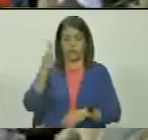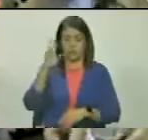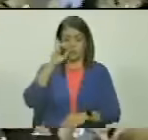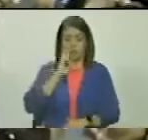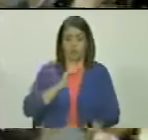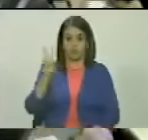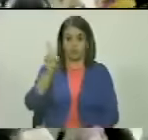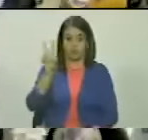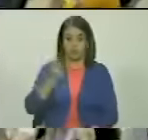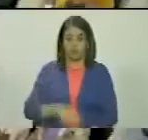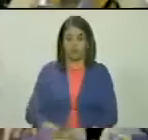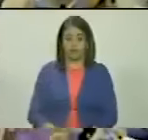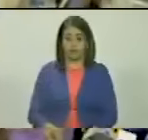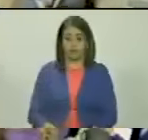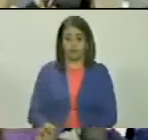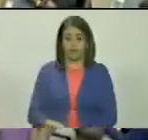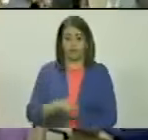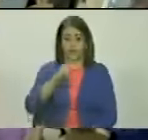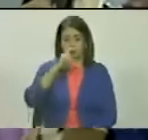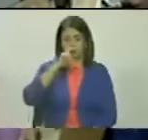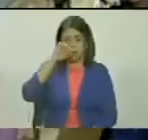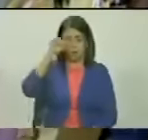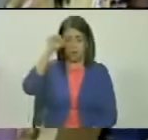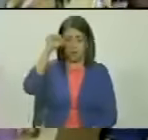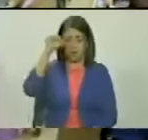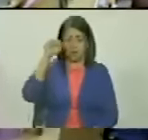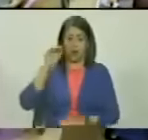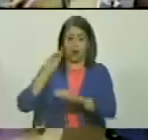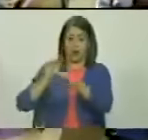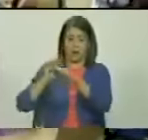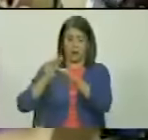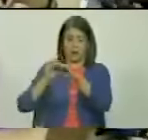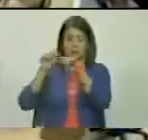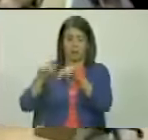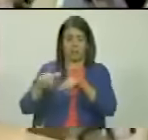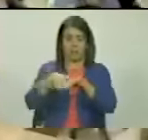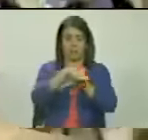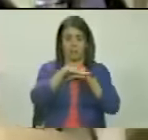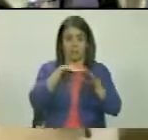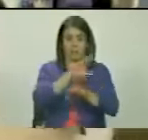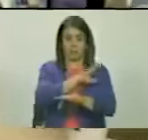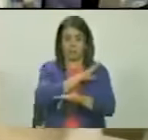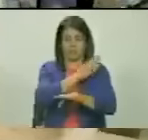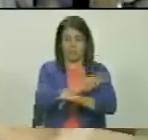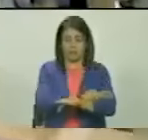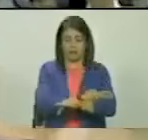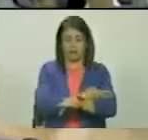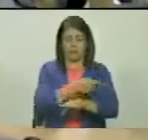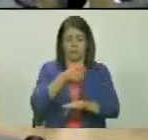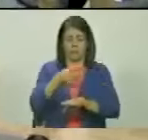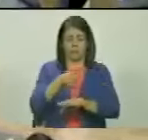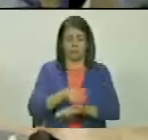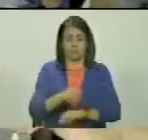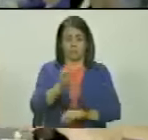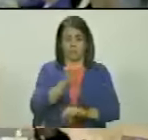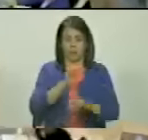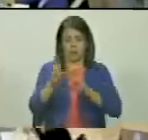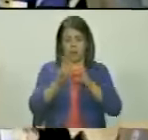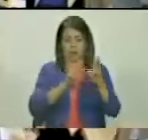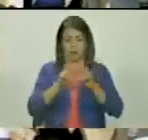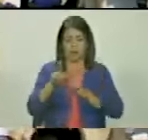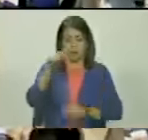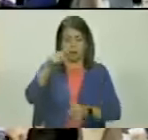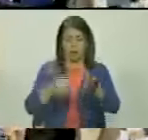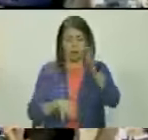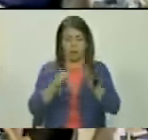bolivariana de Venezuela Nicolás Maduro Moros y al ministro del poder popular para las relaciones